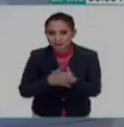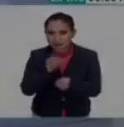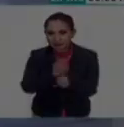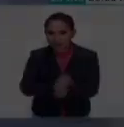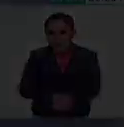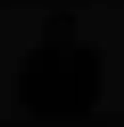semana.